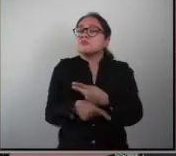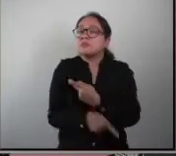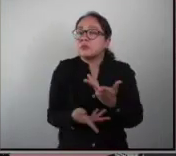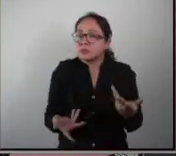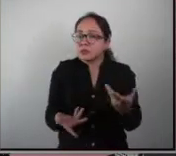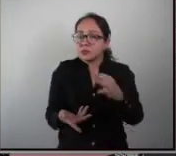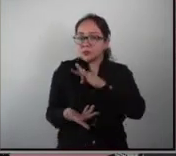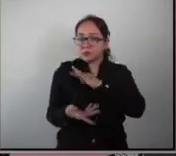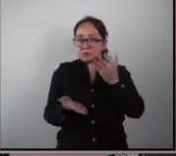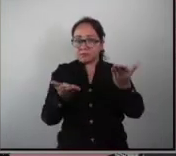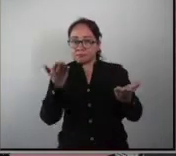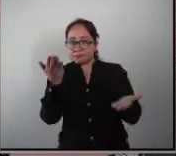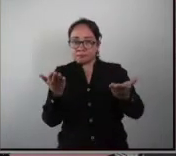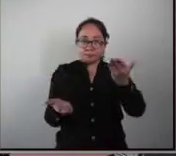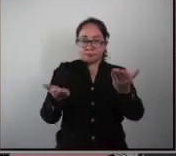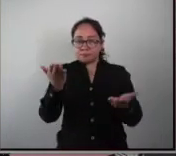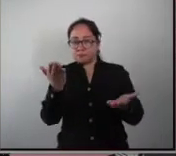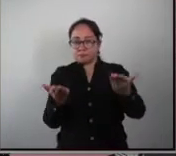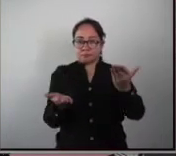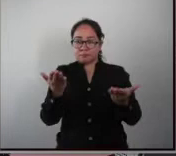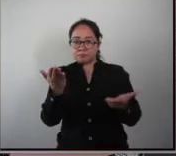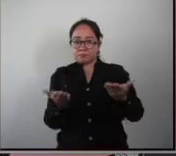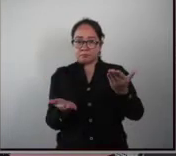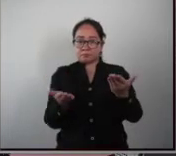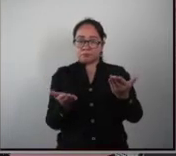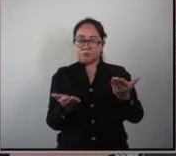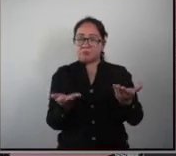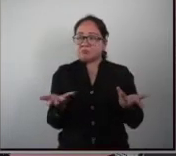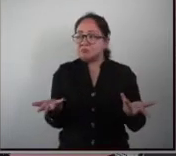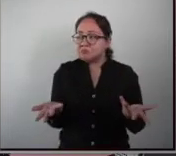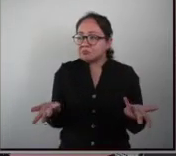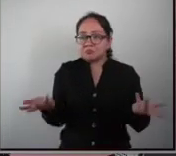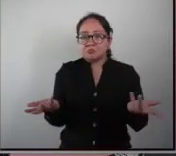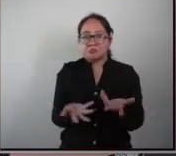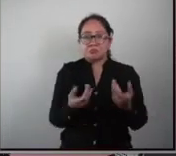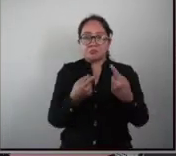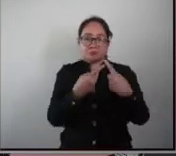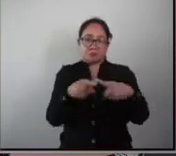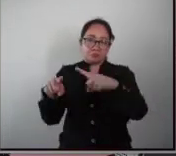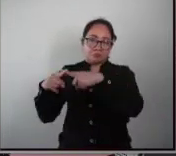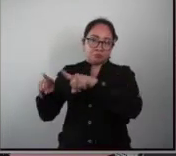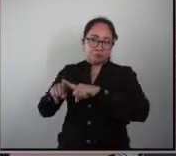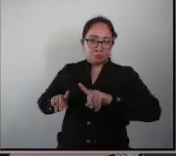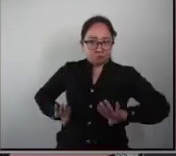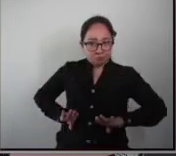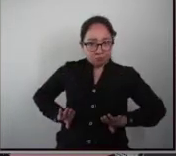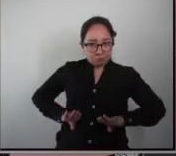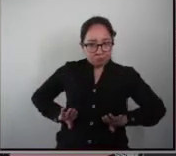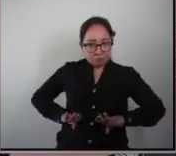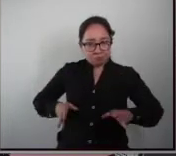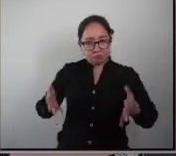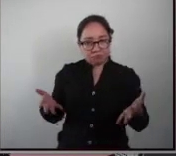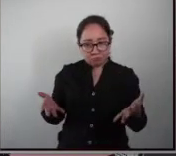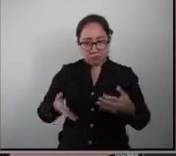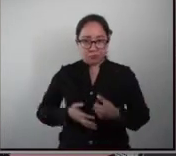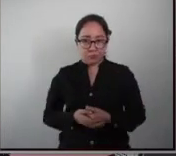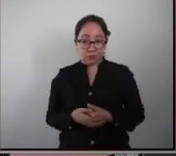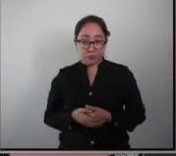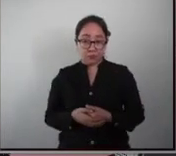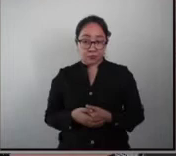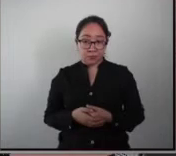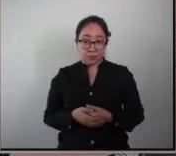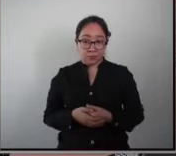comparar justamente cuál es su efecto sobre ciertas conductas de una vez